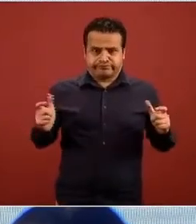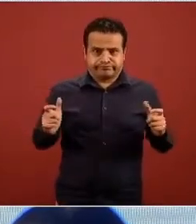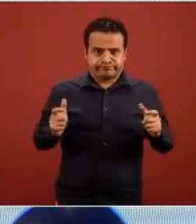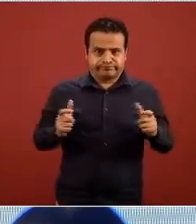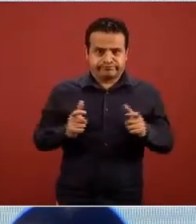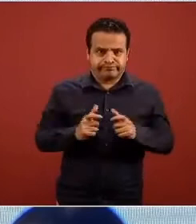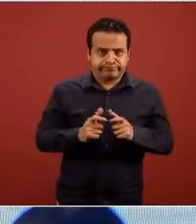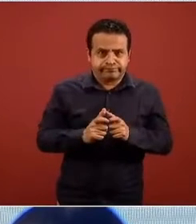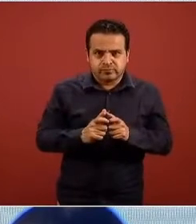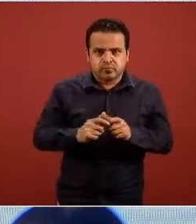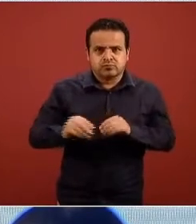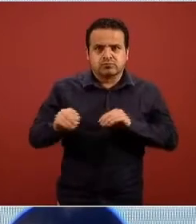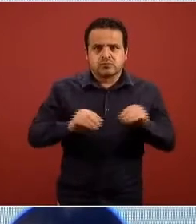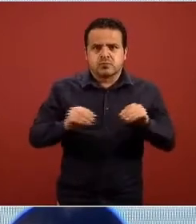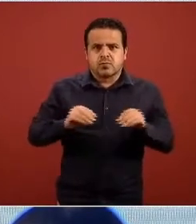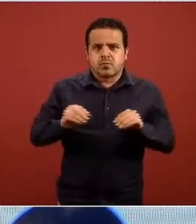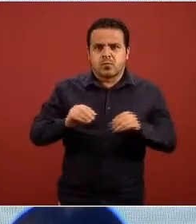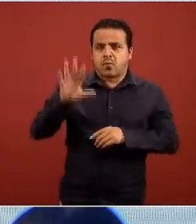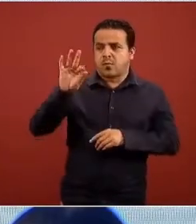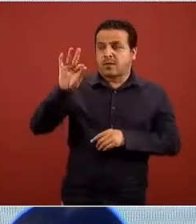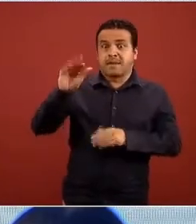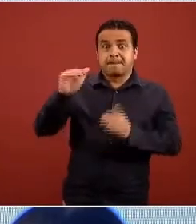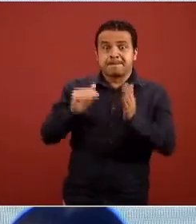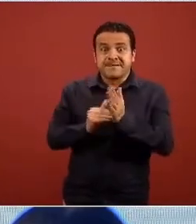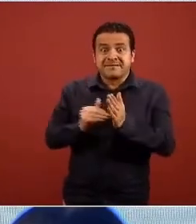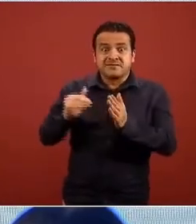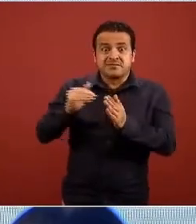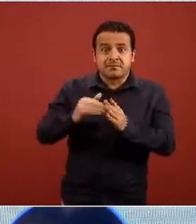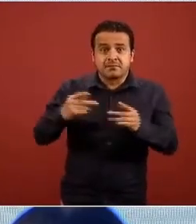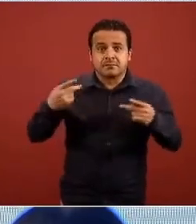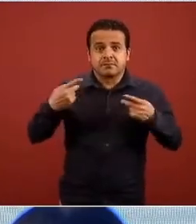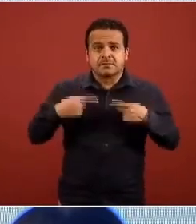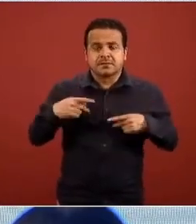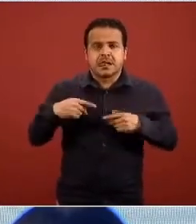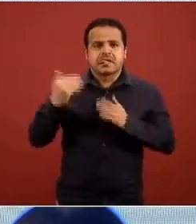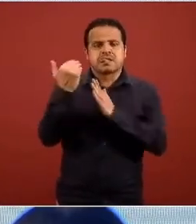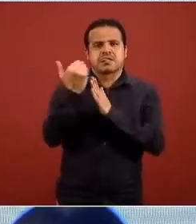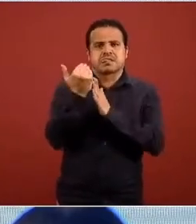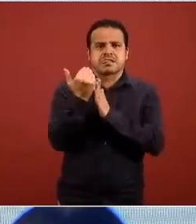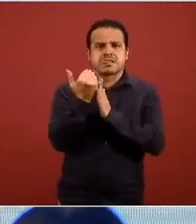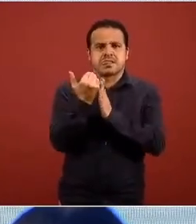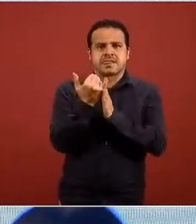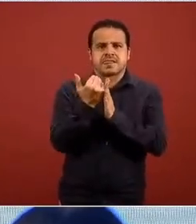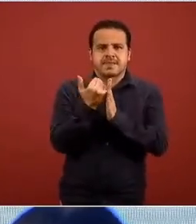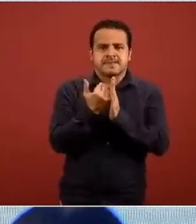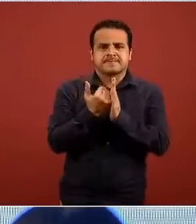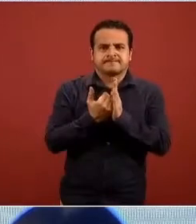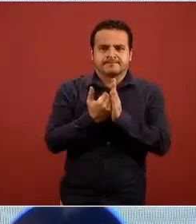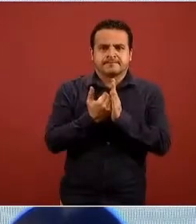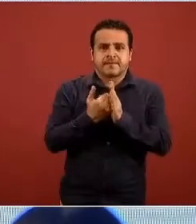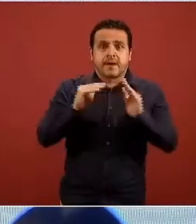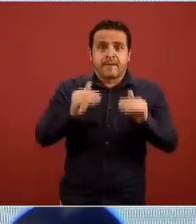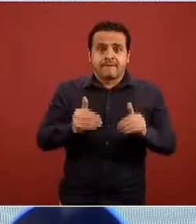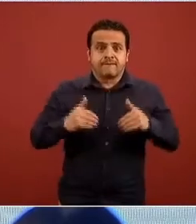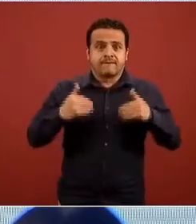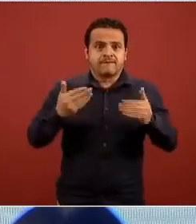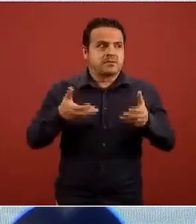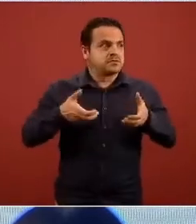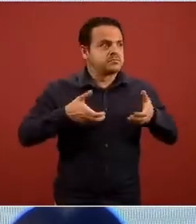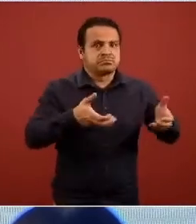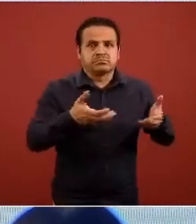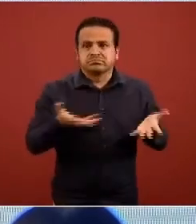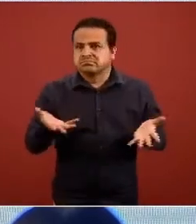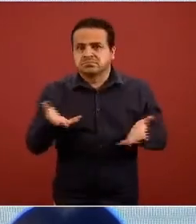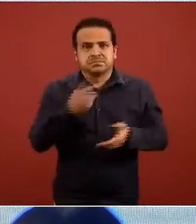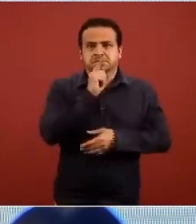un poco más de 40 millones de personas que saldrían del espacio público para contribuir al distanciamiento social